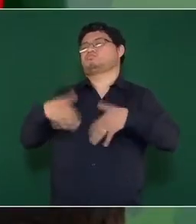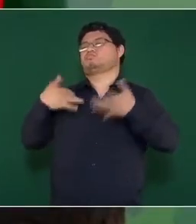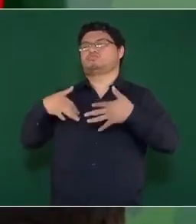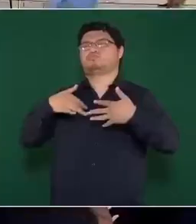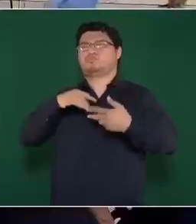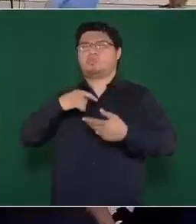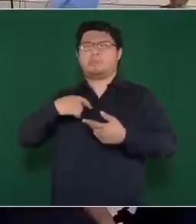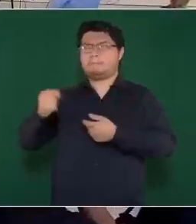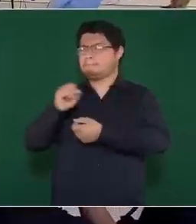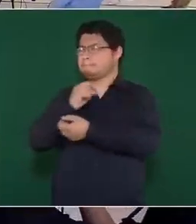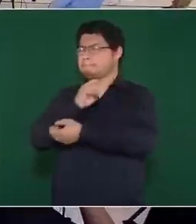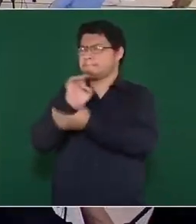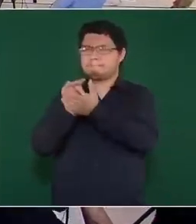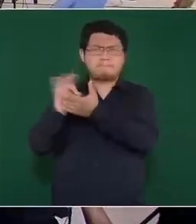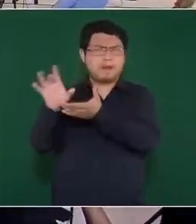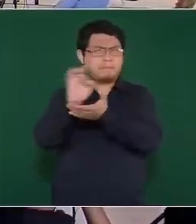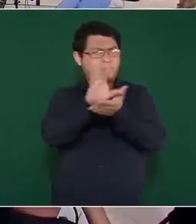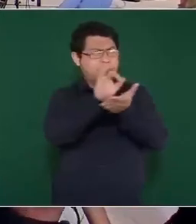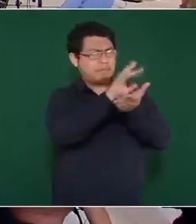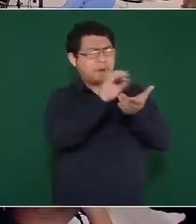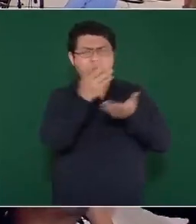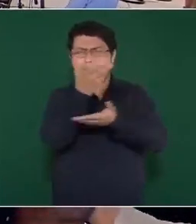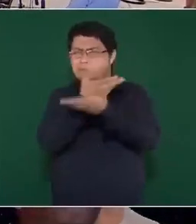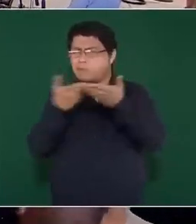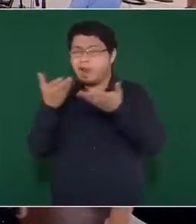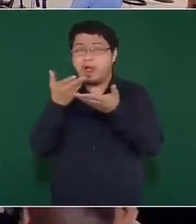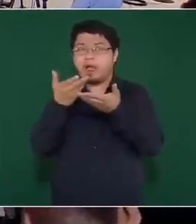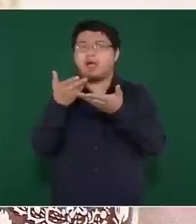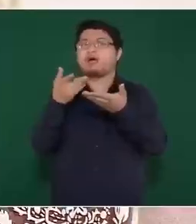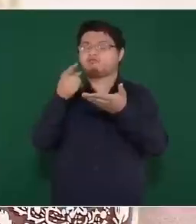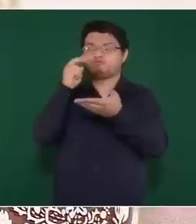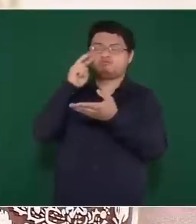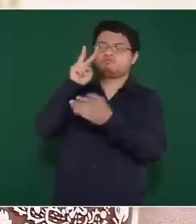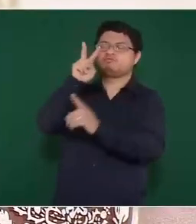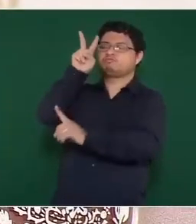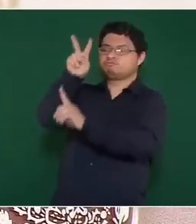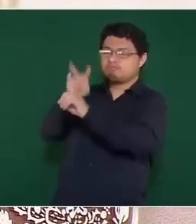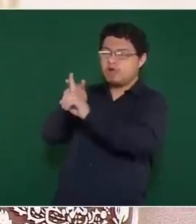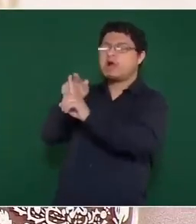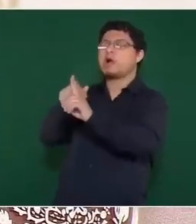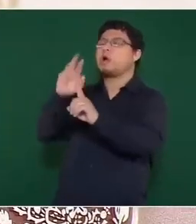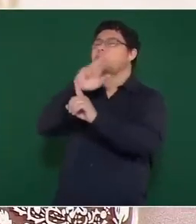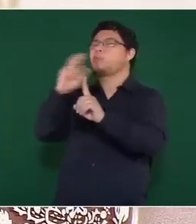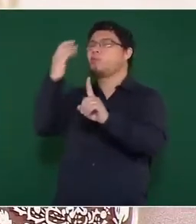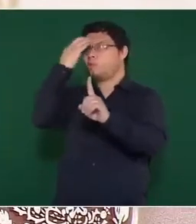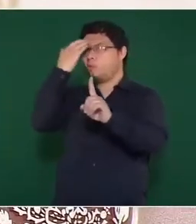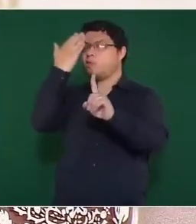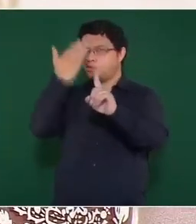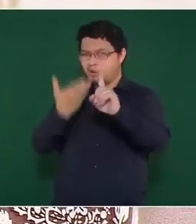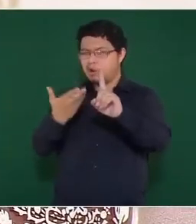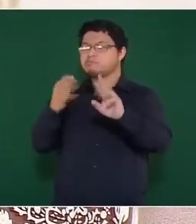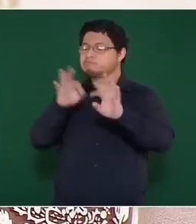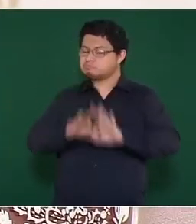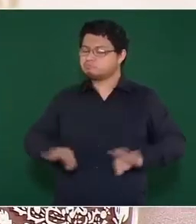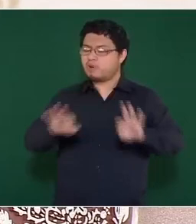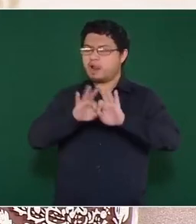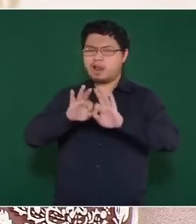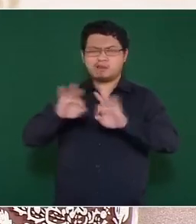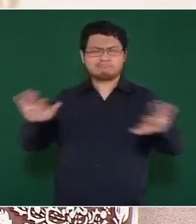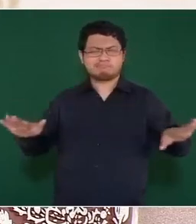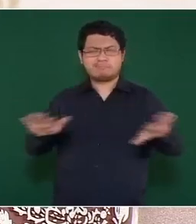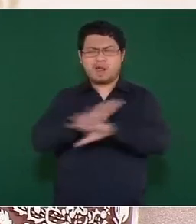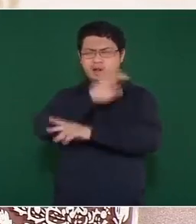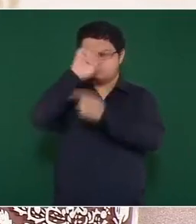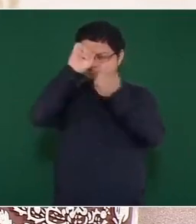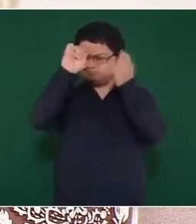centro también de este movimiento de idealistas decididos a transformar esta patria, o conjurar el peligro de